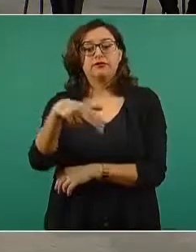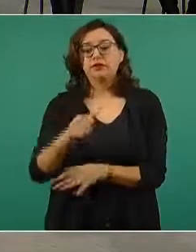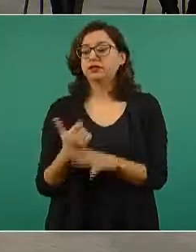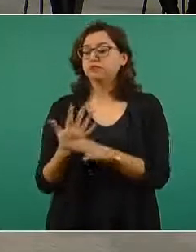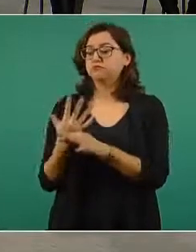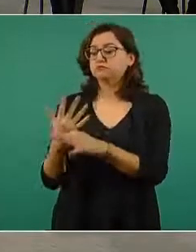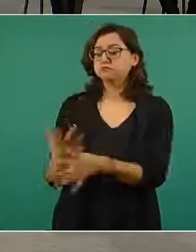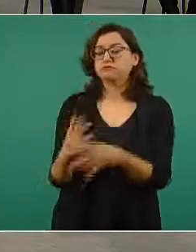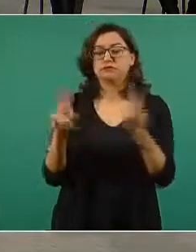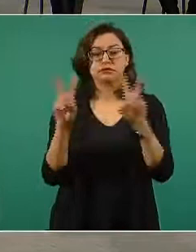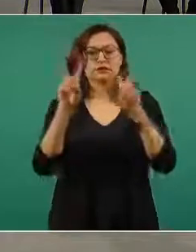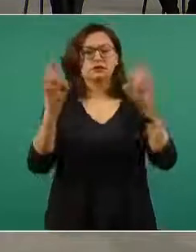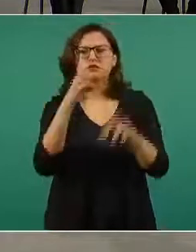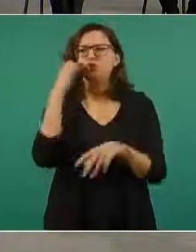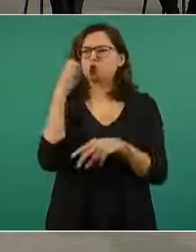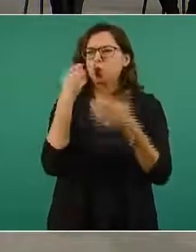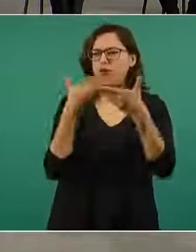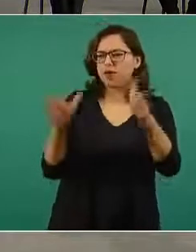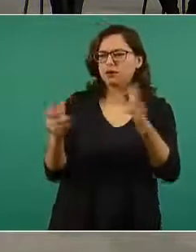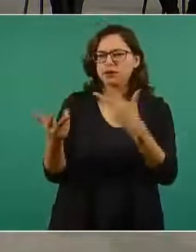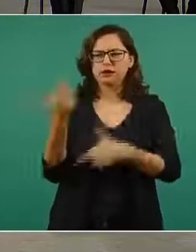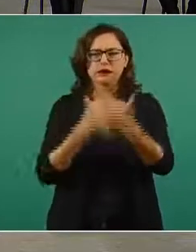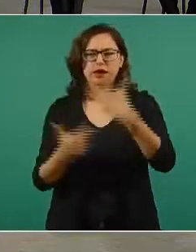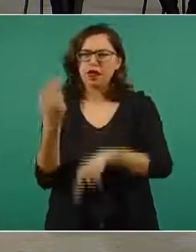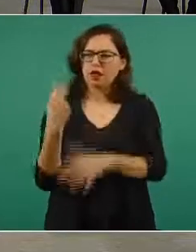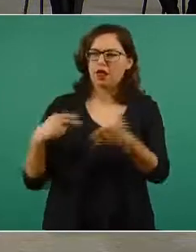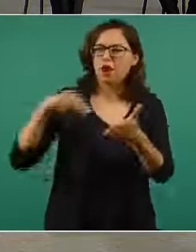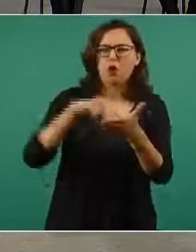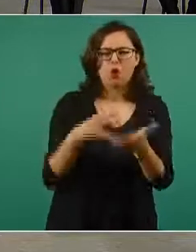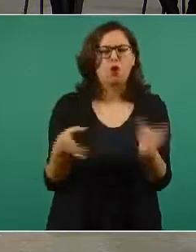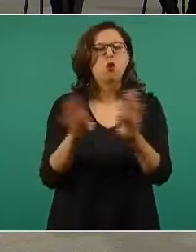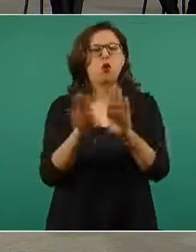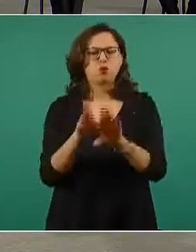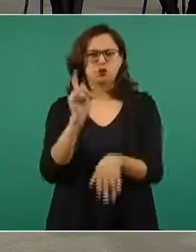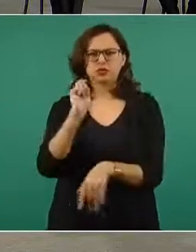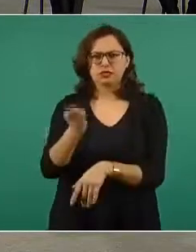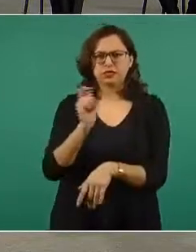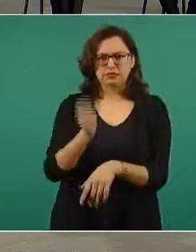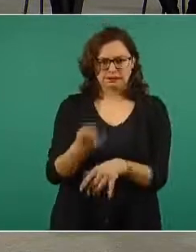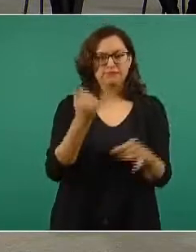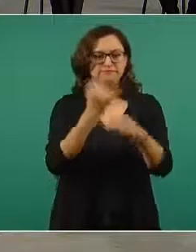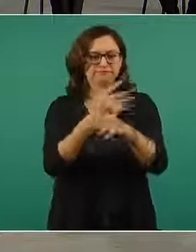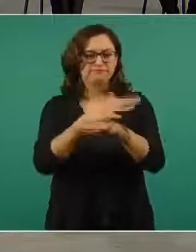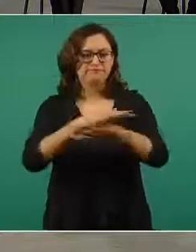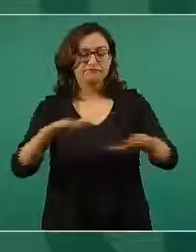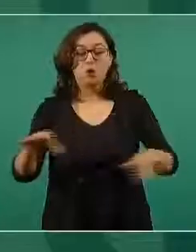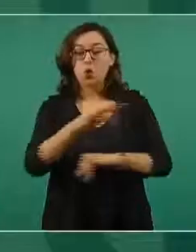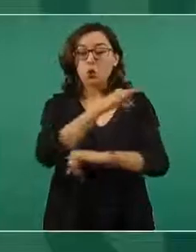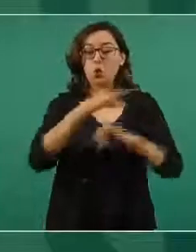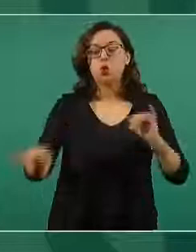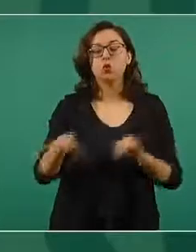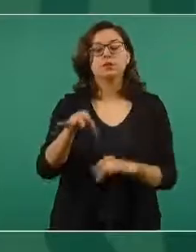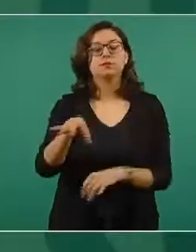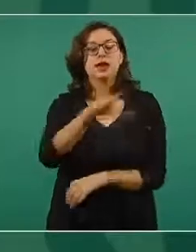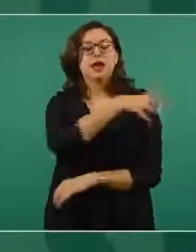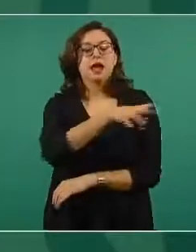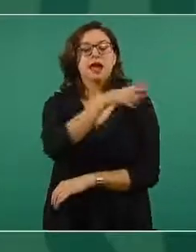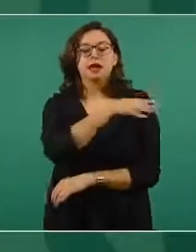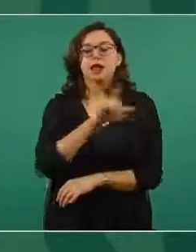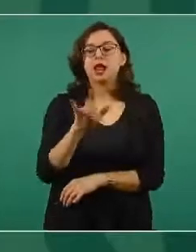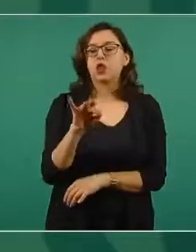clases presenciales y finalmente el general Luis Cresencio Sandoval nos llevará por los elementos de la